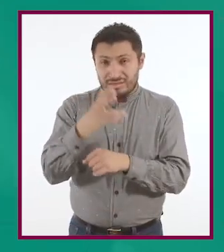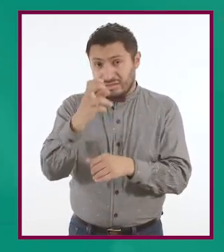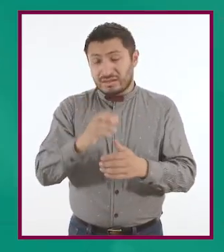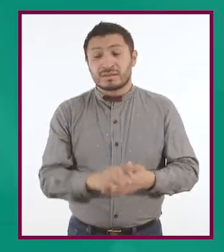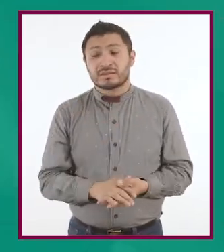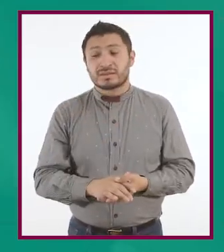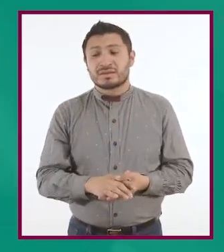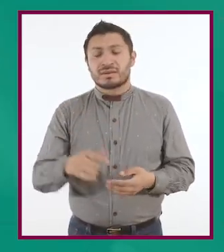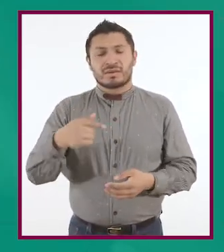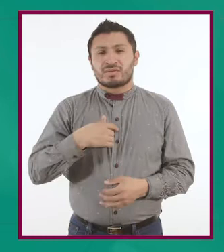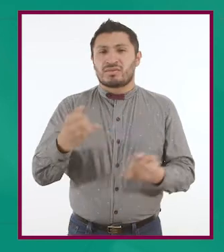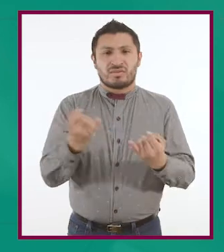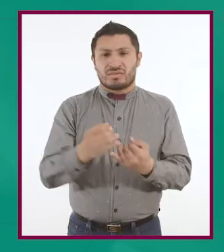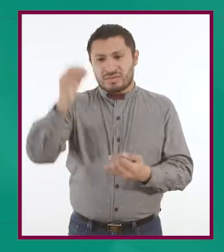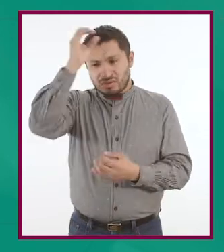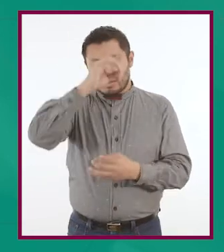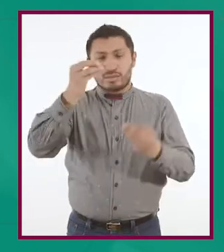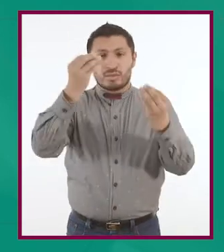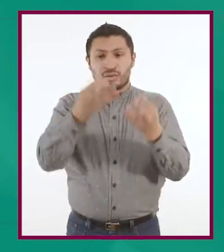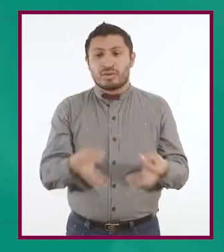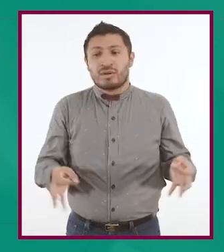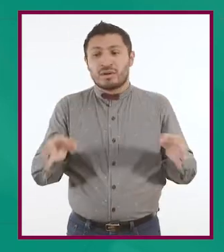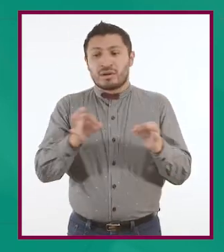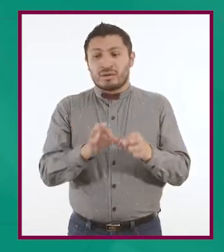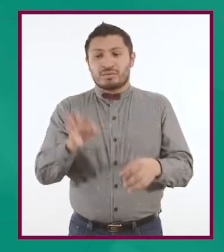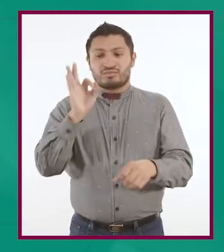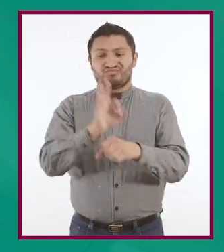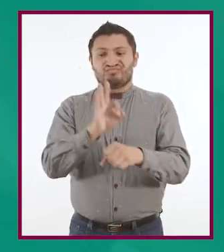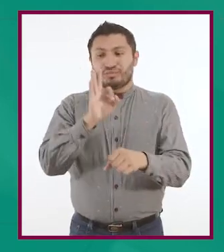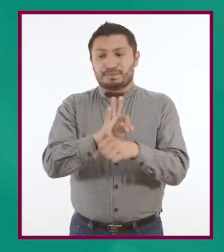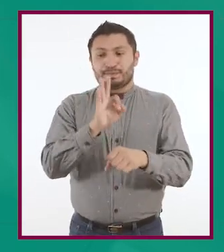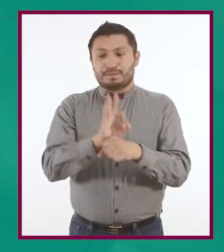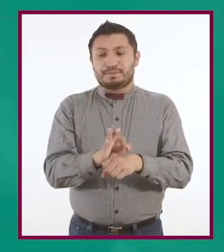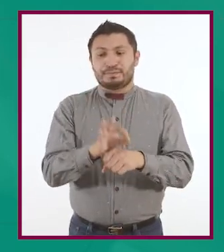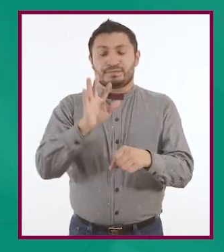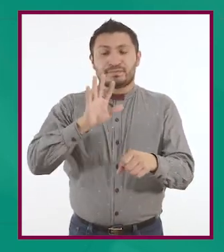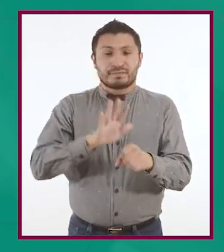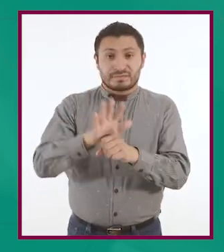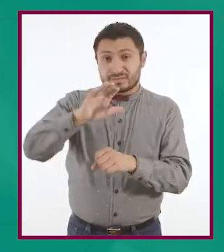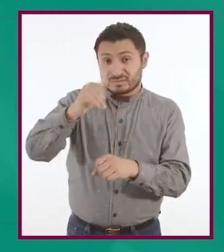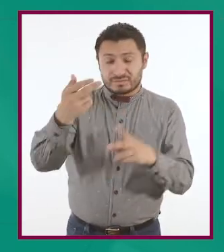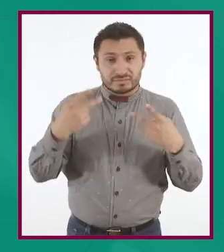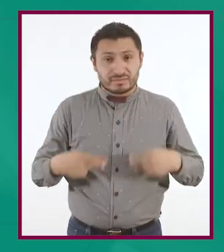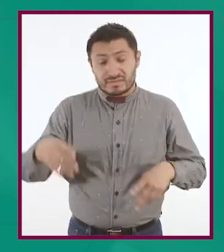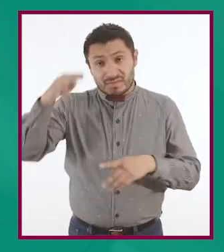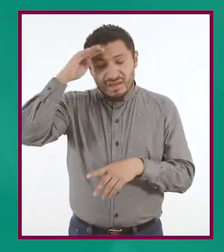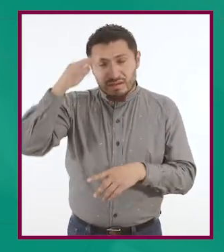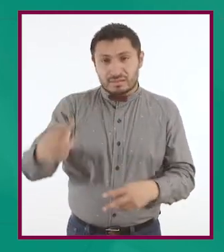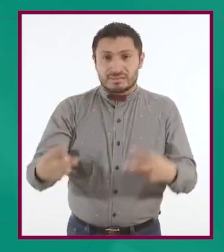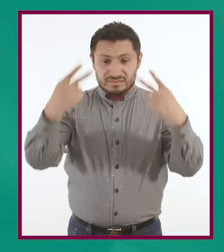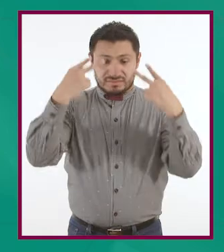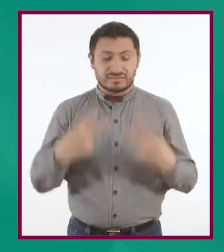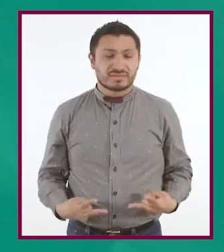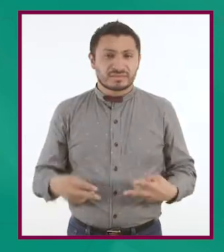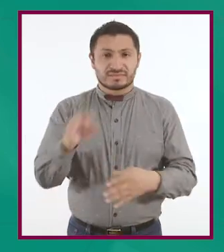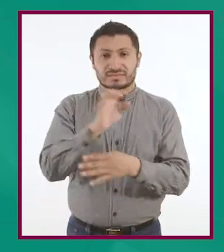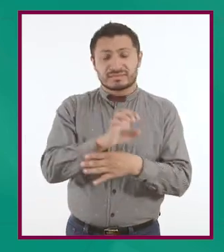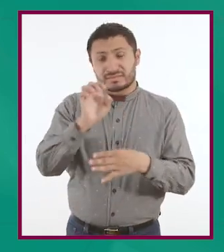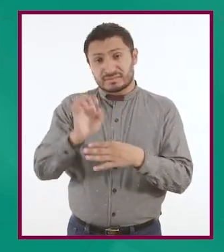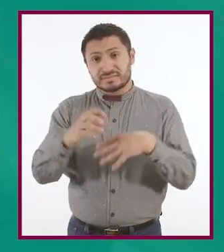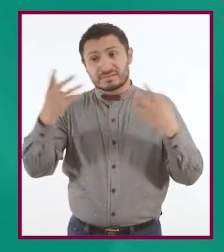al igual que ellos, opino que sí es muy importante proteger lo que las demás personas piensen y ven de nosotros. Entonces,